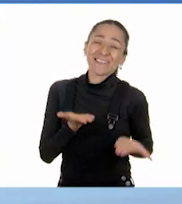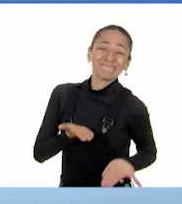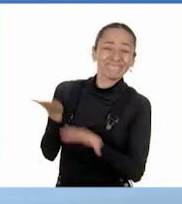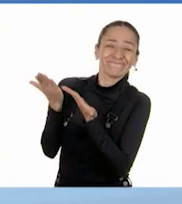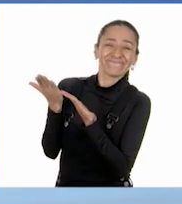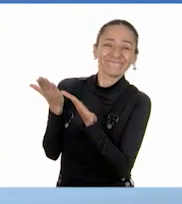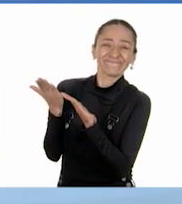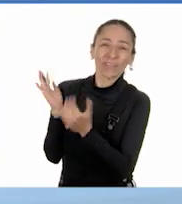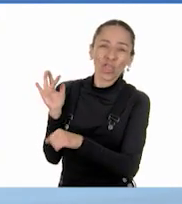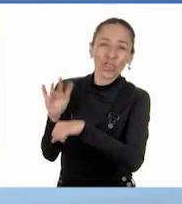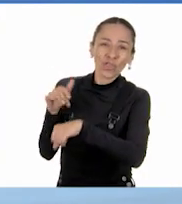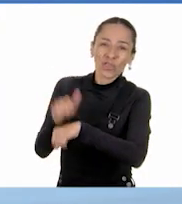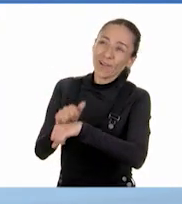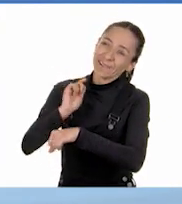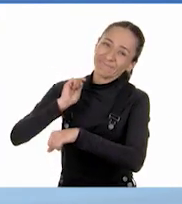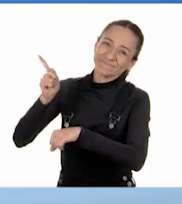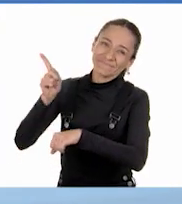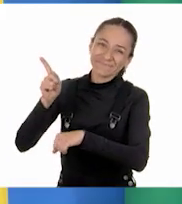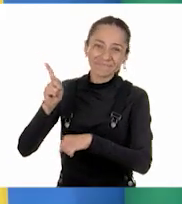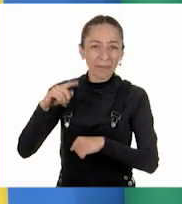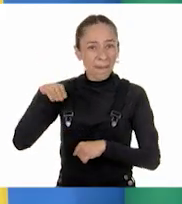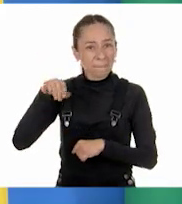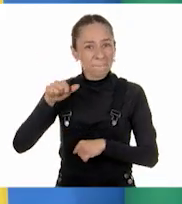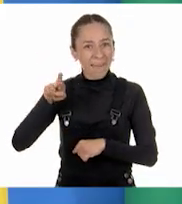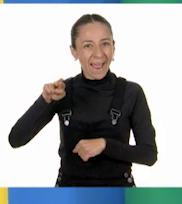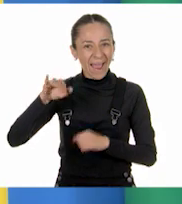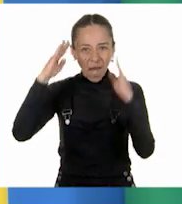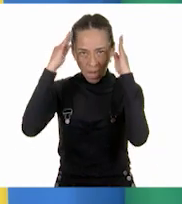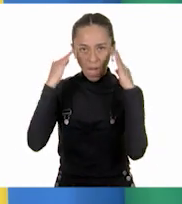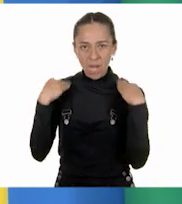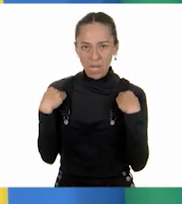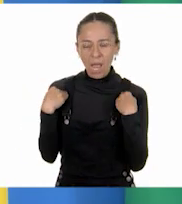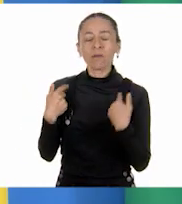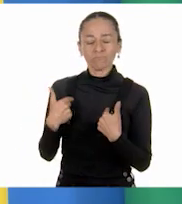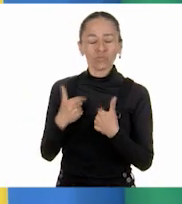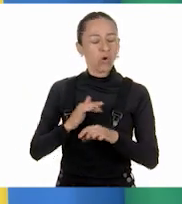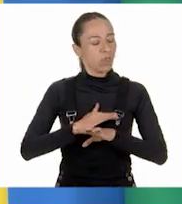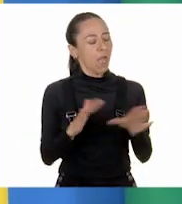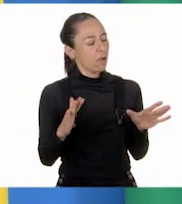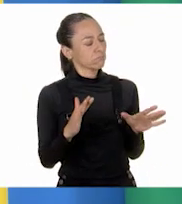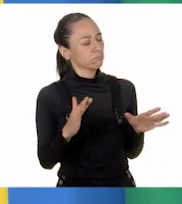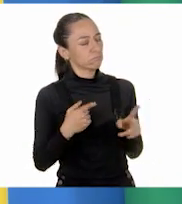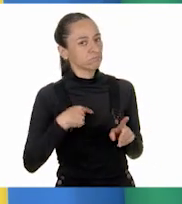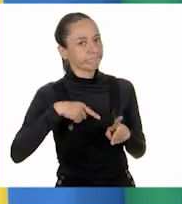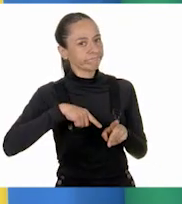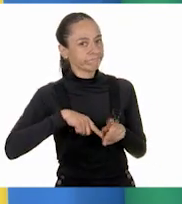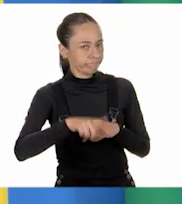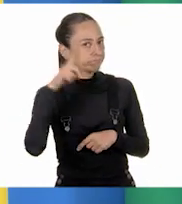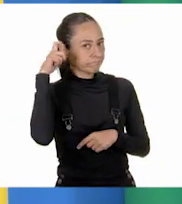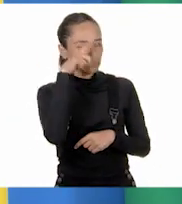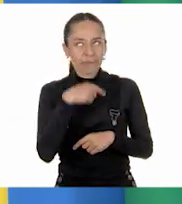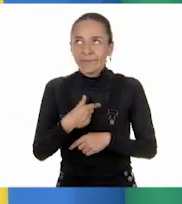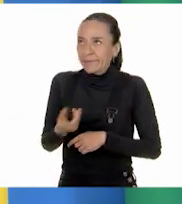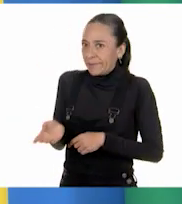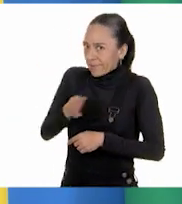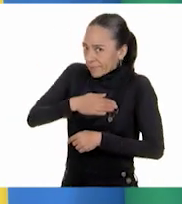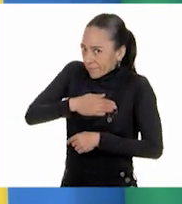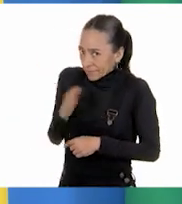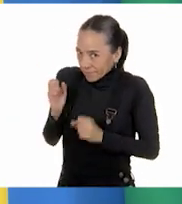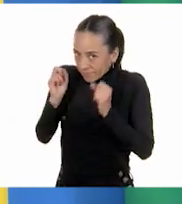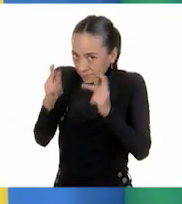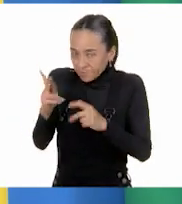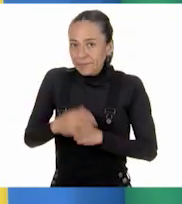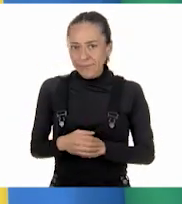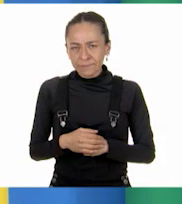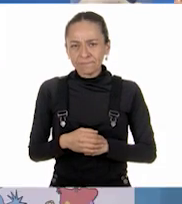ya hice la parte más difícil. Ay, está bien. La respuesta es que Juan se encuentra a la